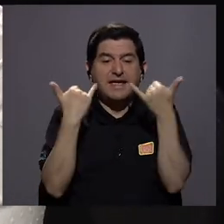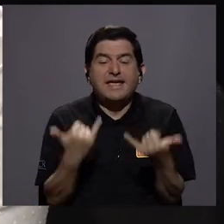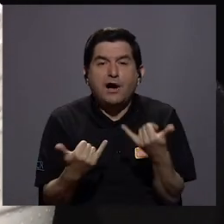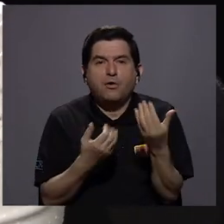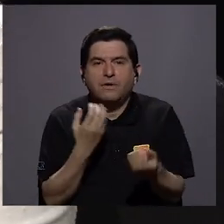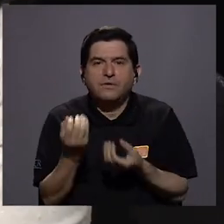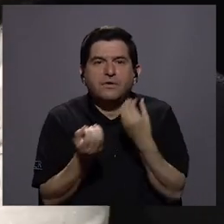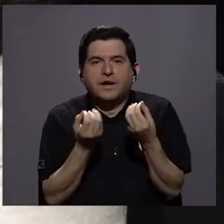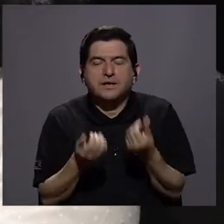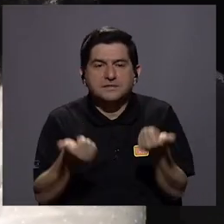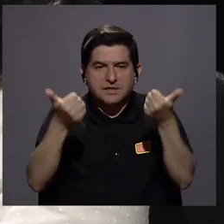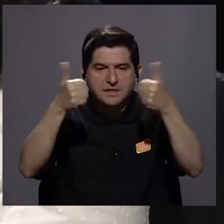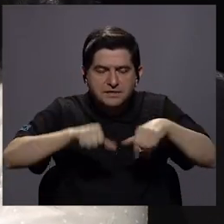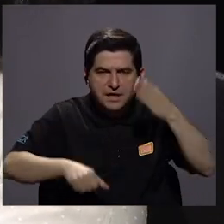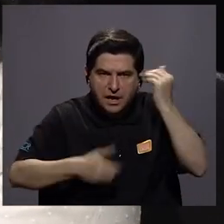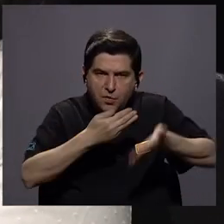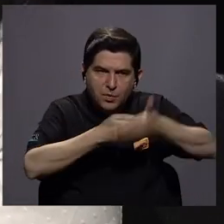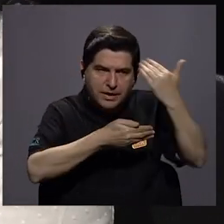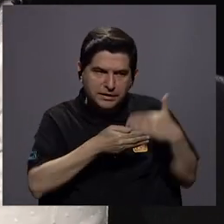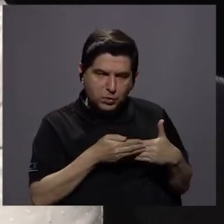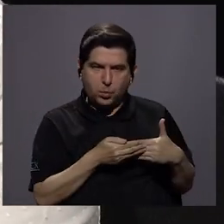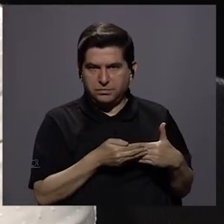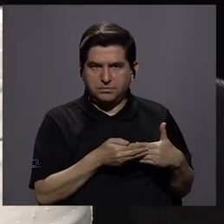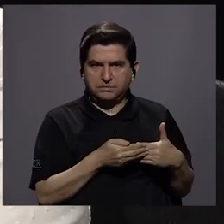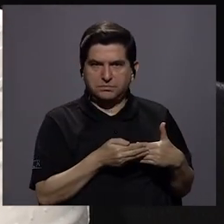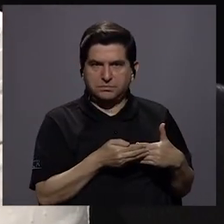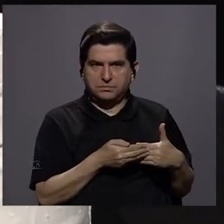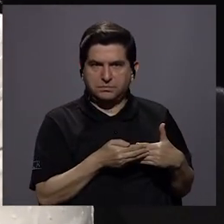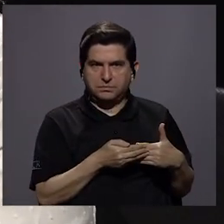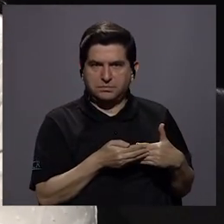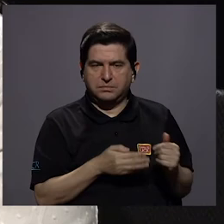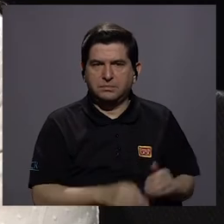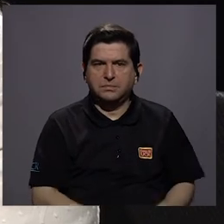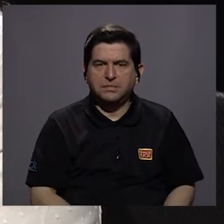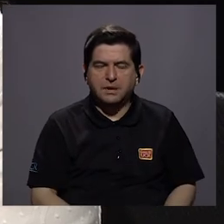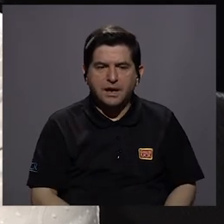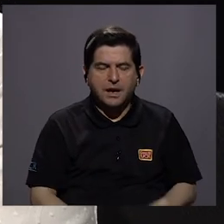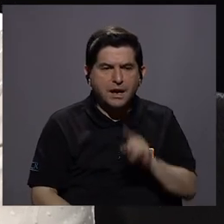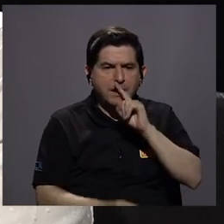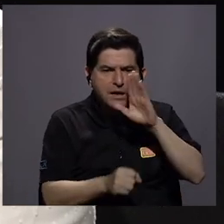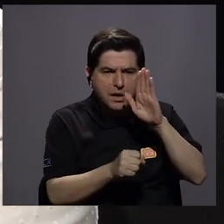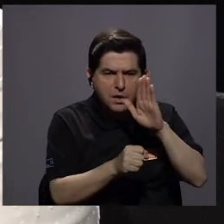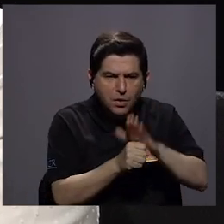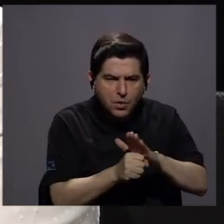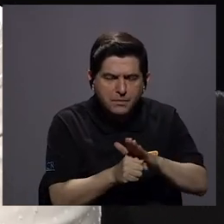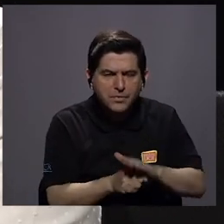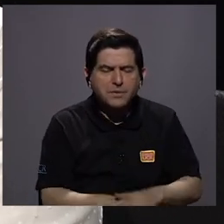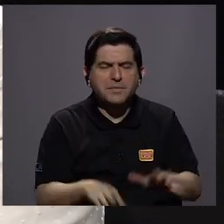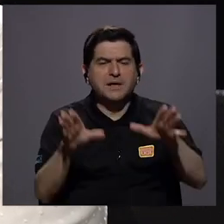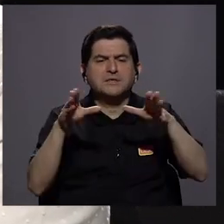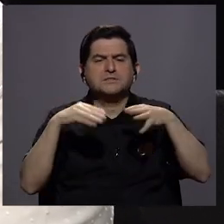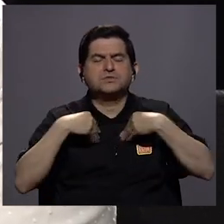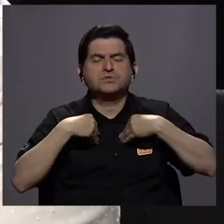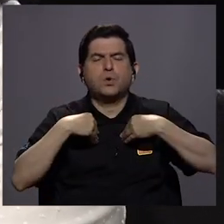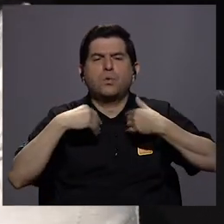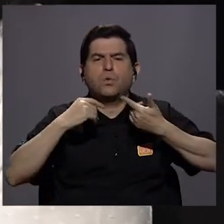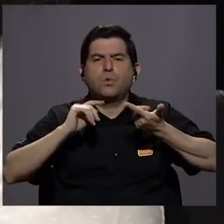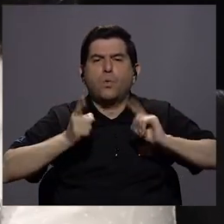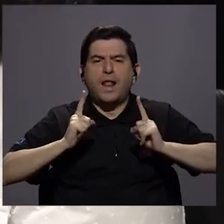debemos hacer de acuerdo a lo vivido qué cuáles son los compromisos que debemos adquirir